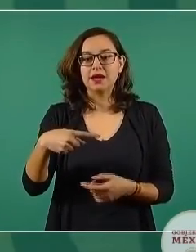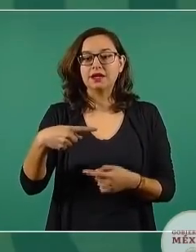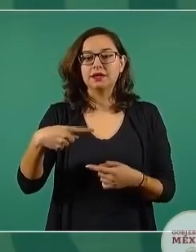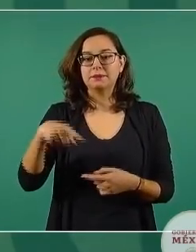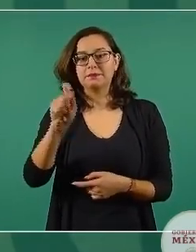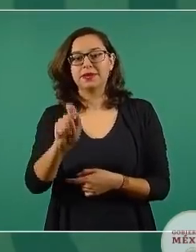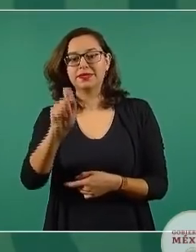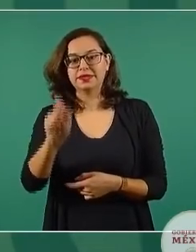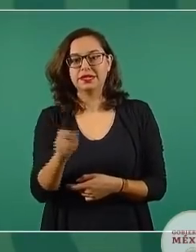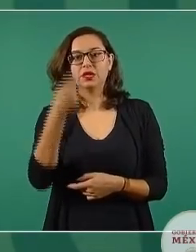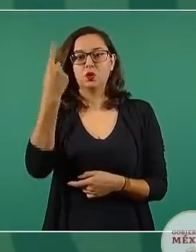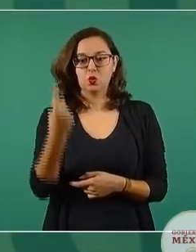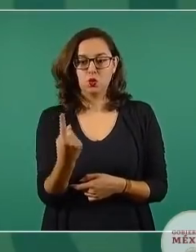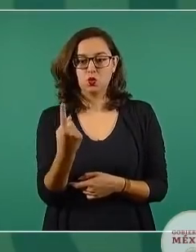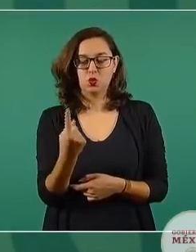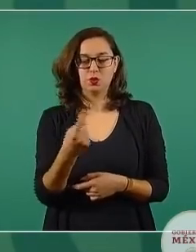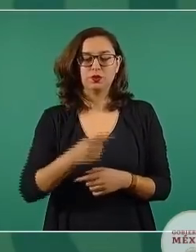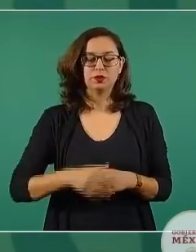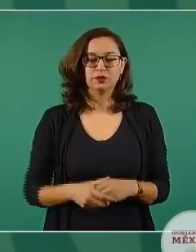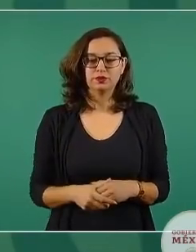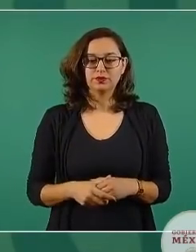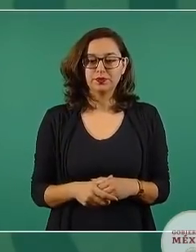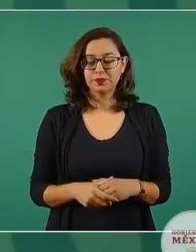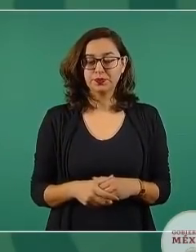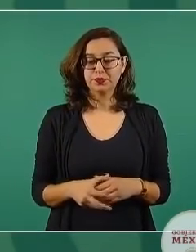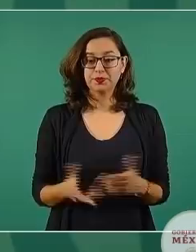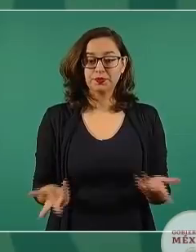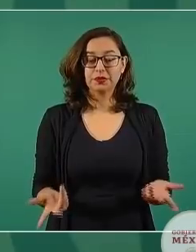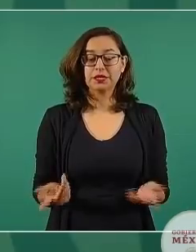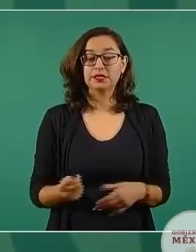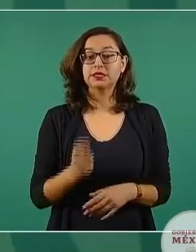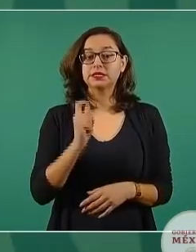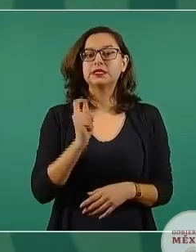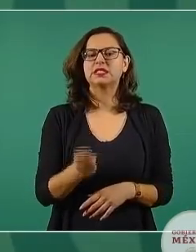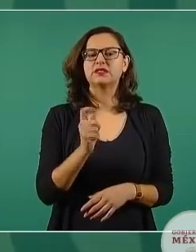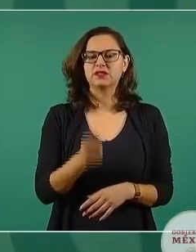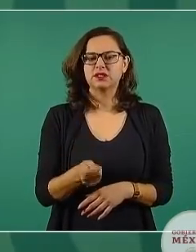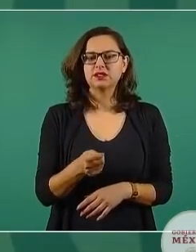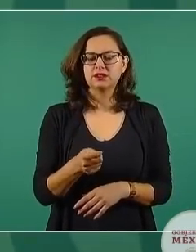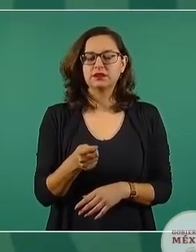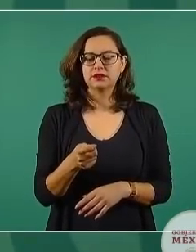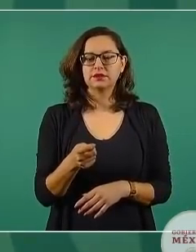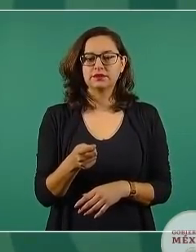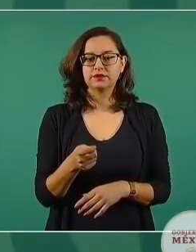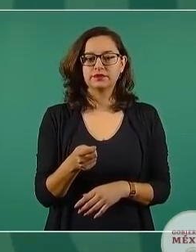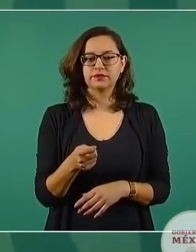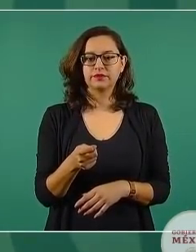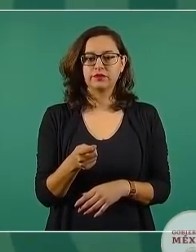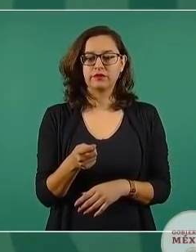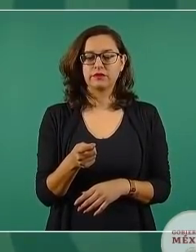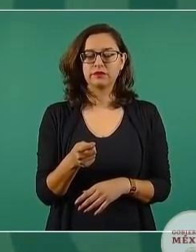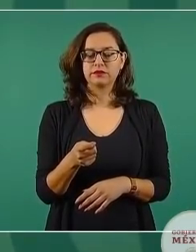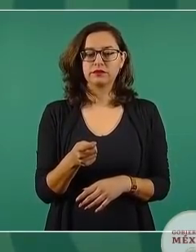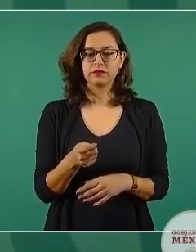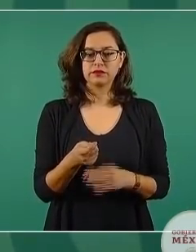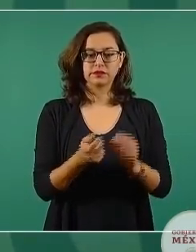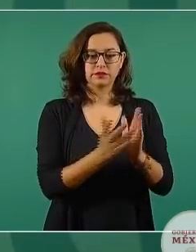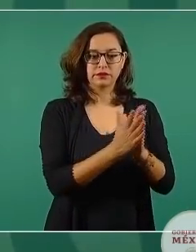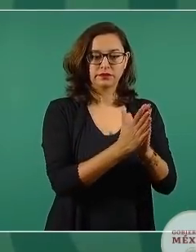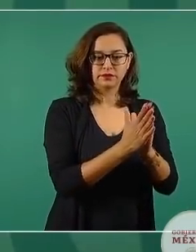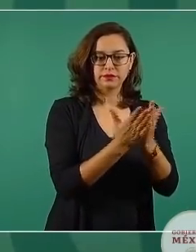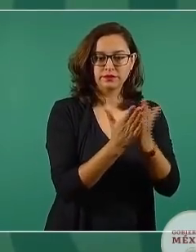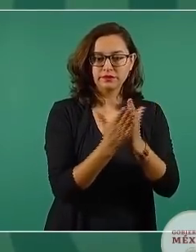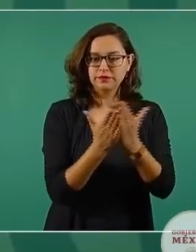No sólo son estos libros los que se han editado,